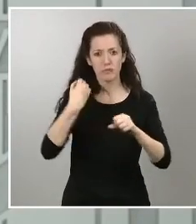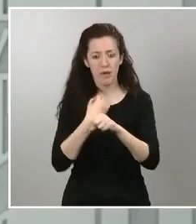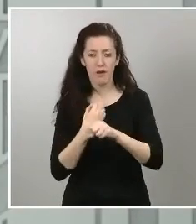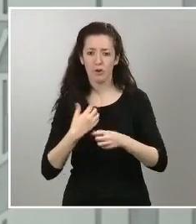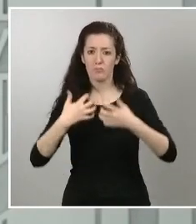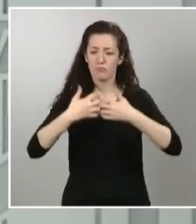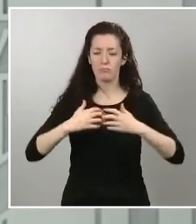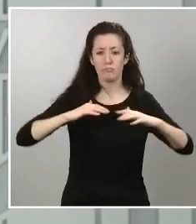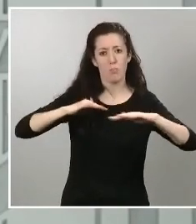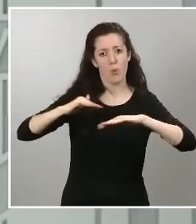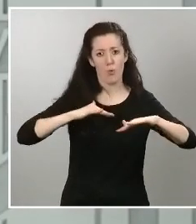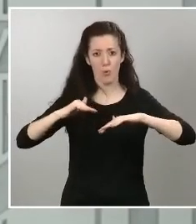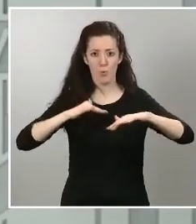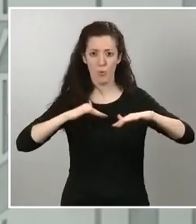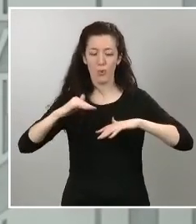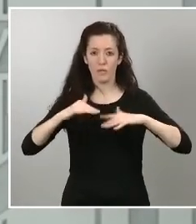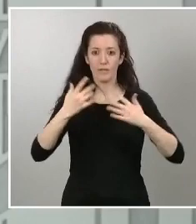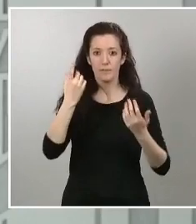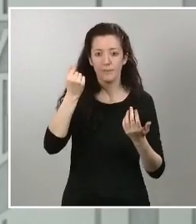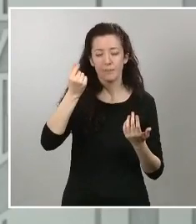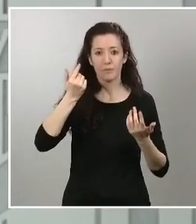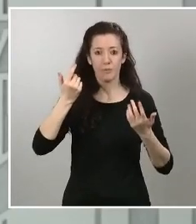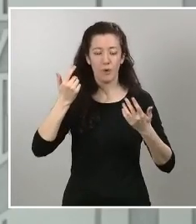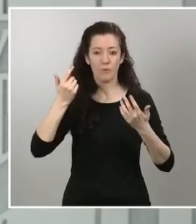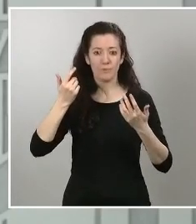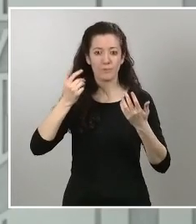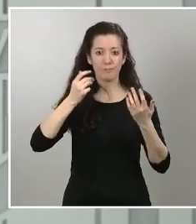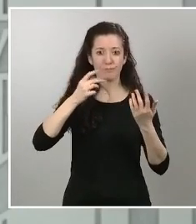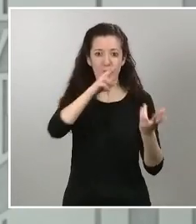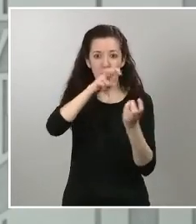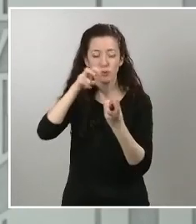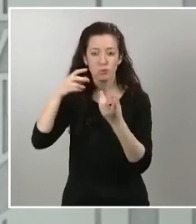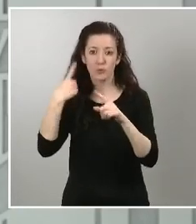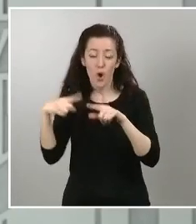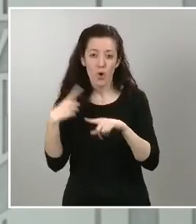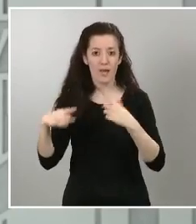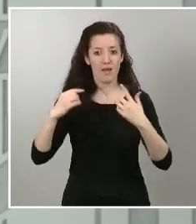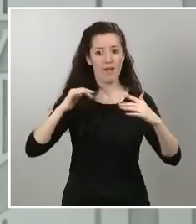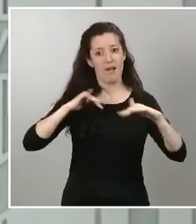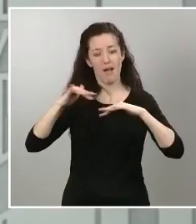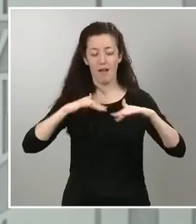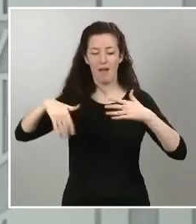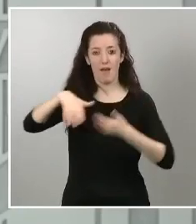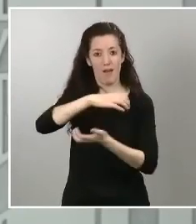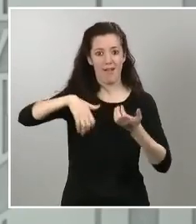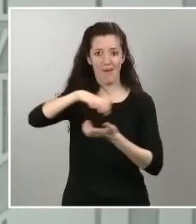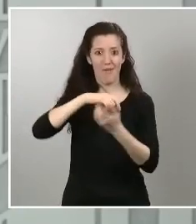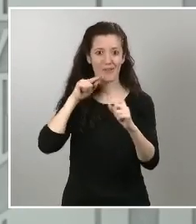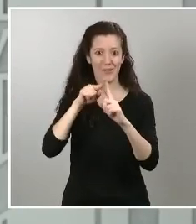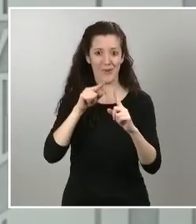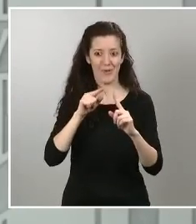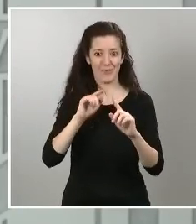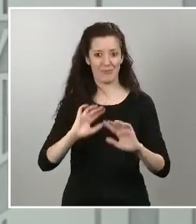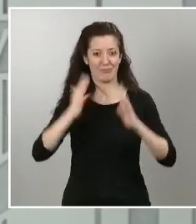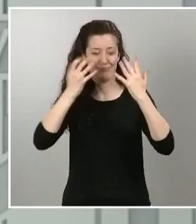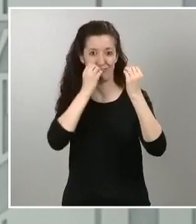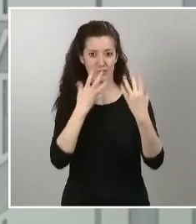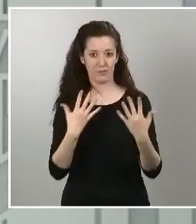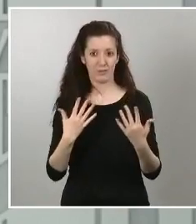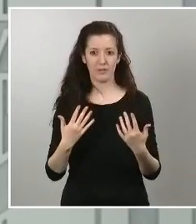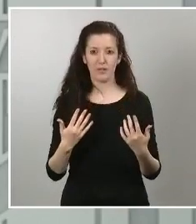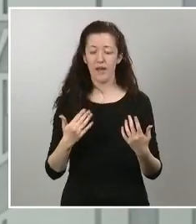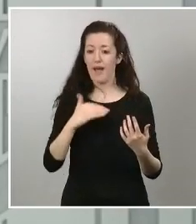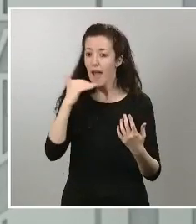momento se hayan conservado y que se puedan poner en valor por tanto ninguna medida nueva respecto a las obligaciones tributarias